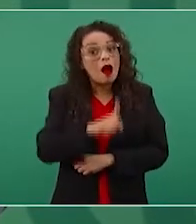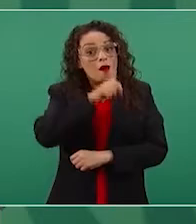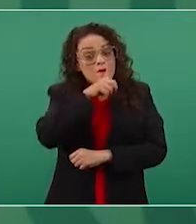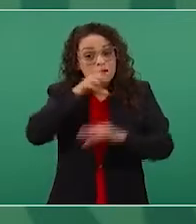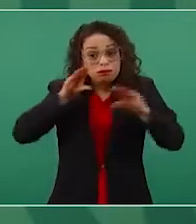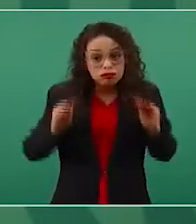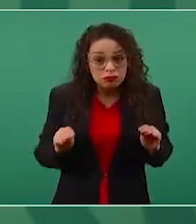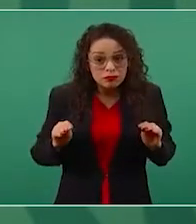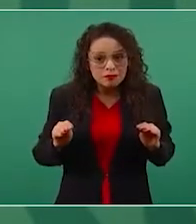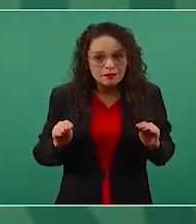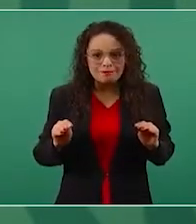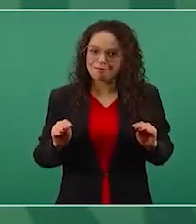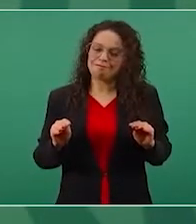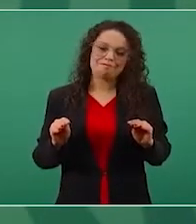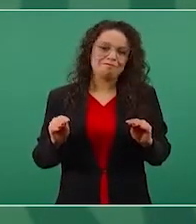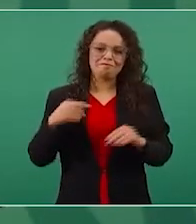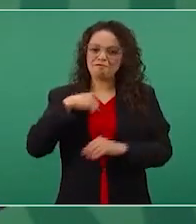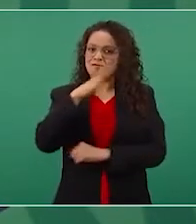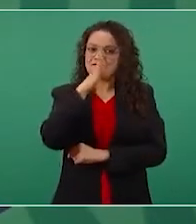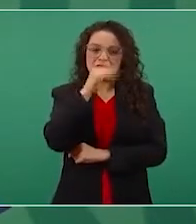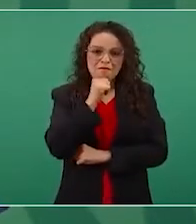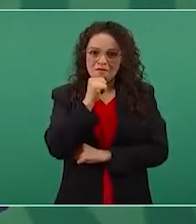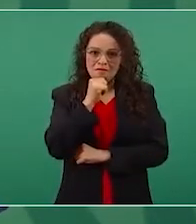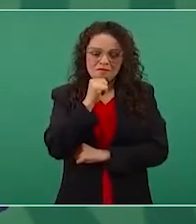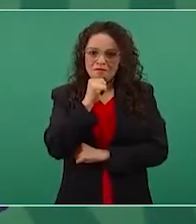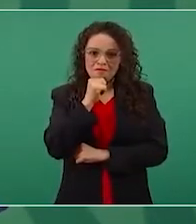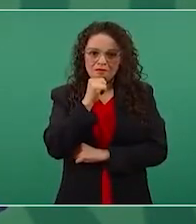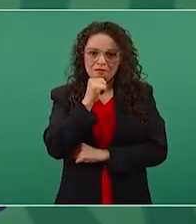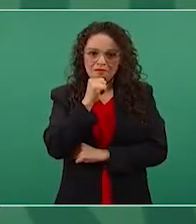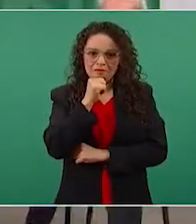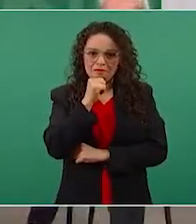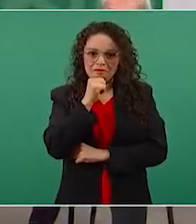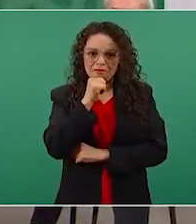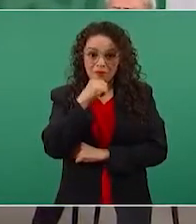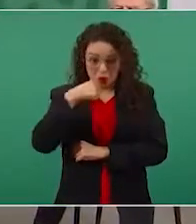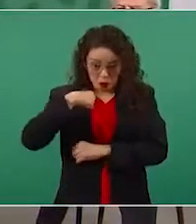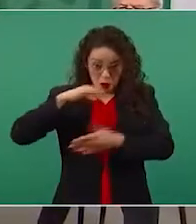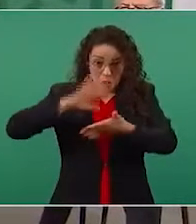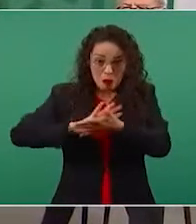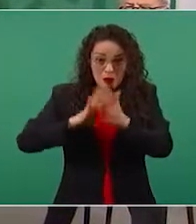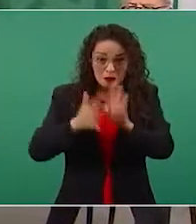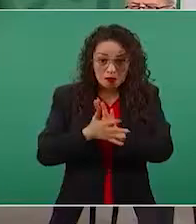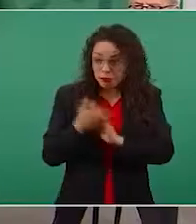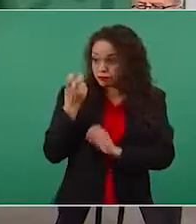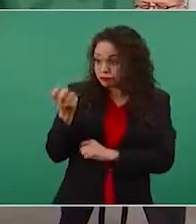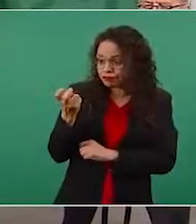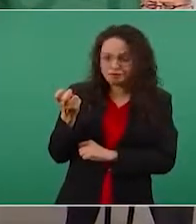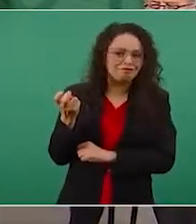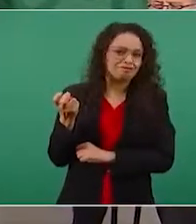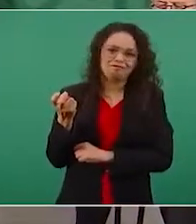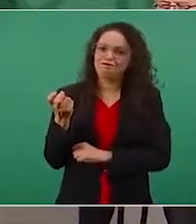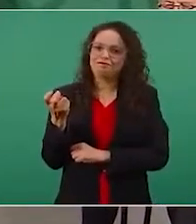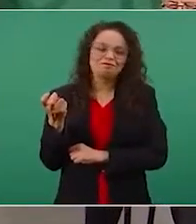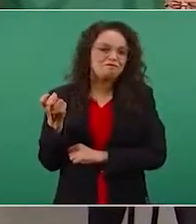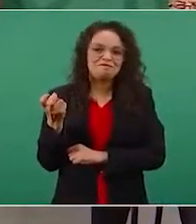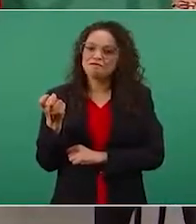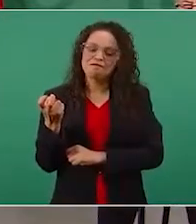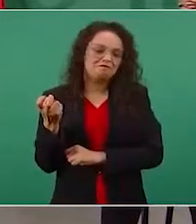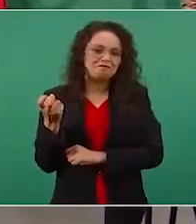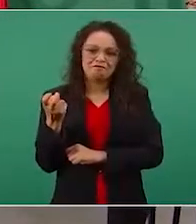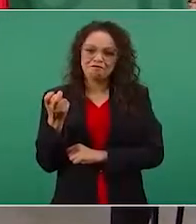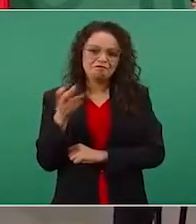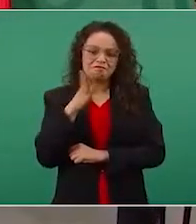y voy a ser cómplice del fraude? De ninguna manera.